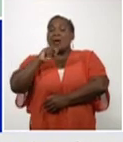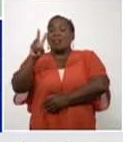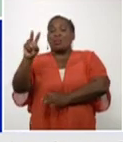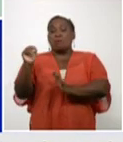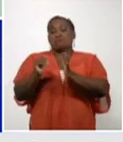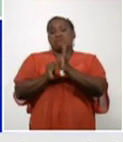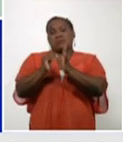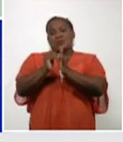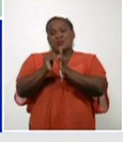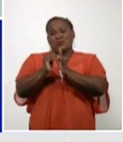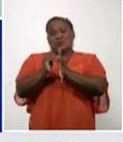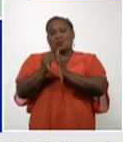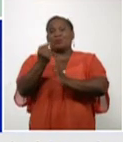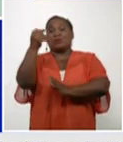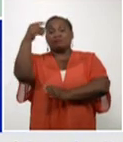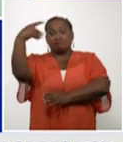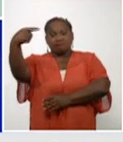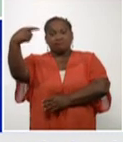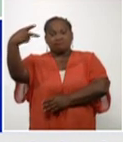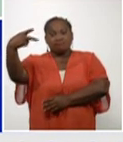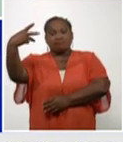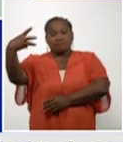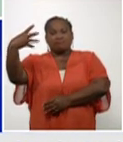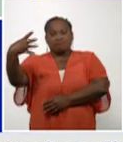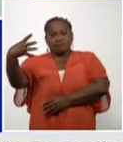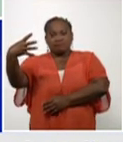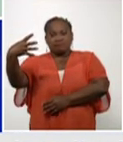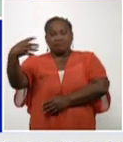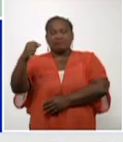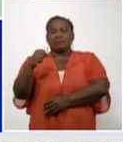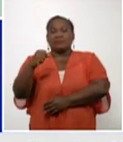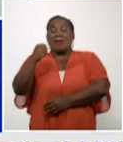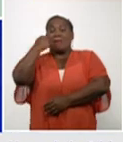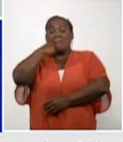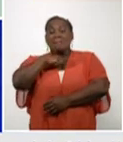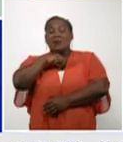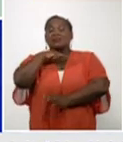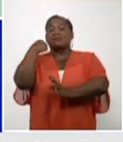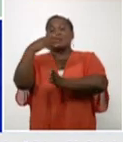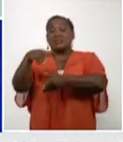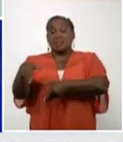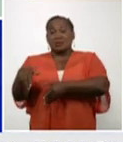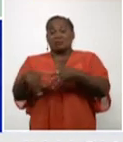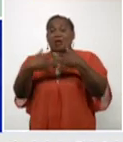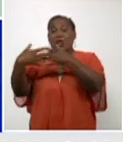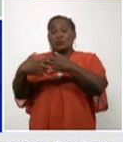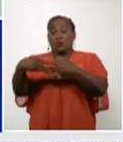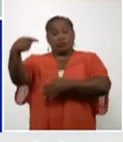como tal. Más fallecidos, Estados Unidos a la cabeza,